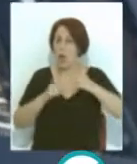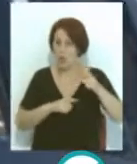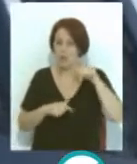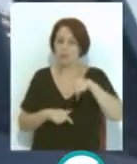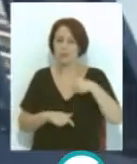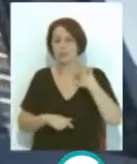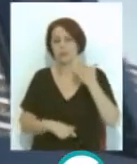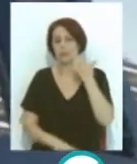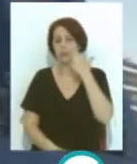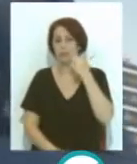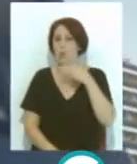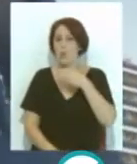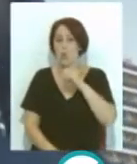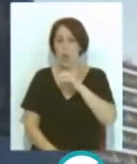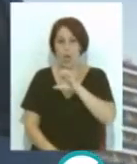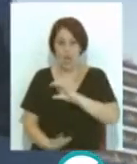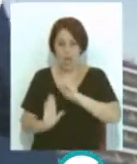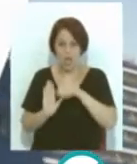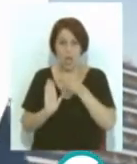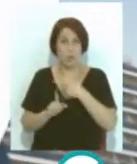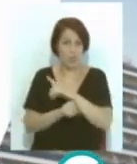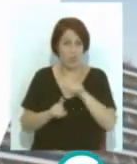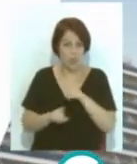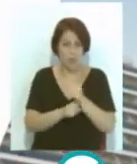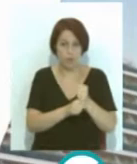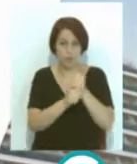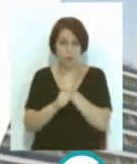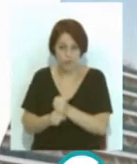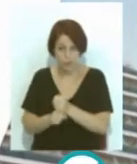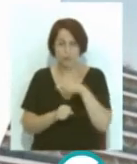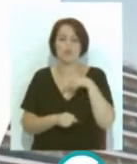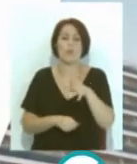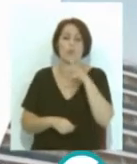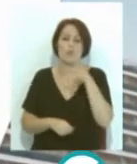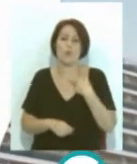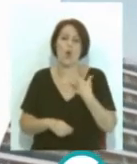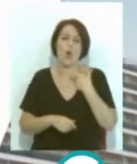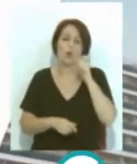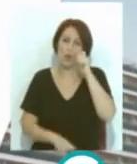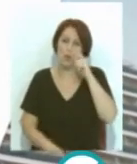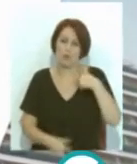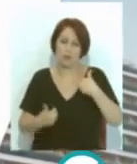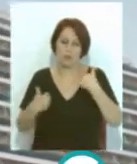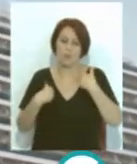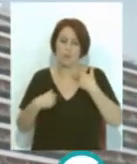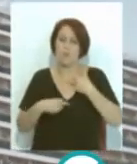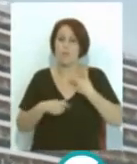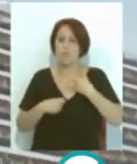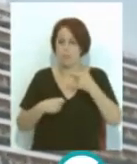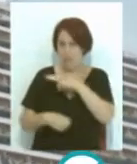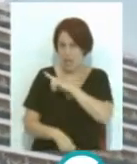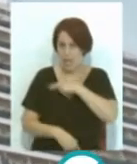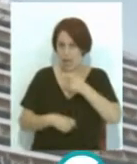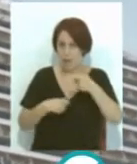mismo sábado el BOE confirmaba el fin de la prohibición de las escalas de buques turísticos por parte de la Dirección General de la Marina Mercante. Estamos